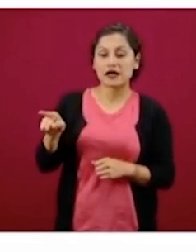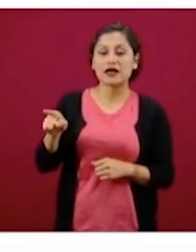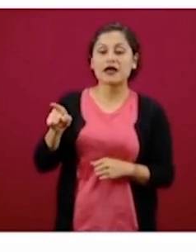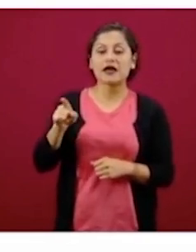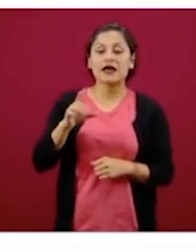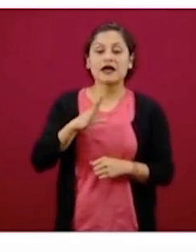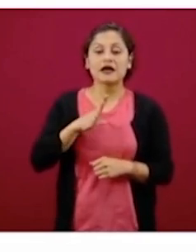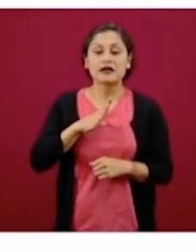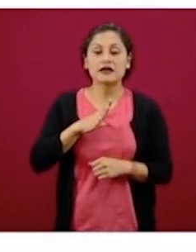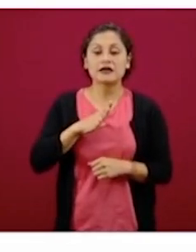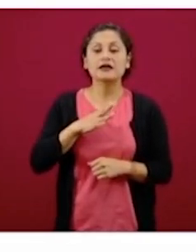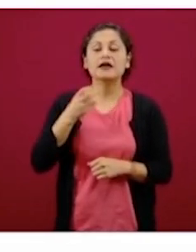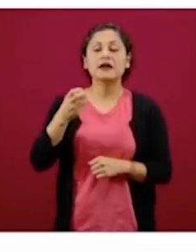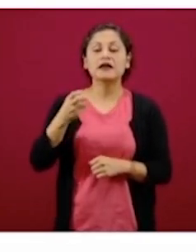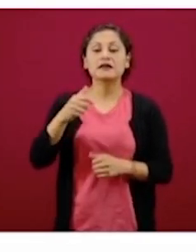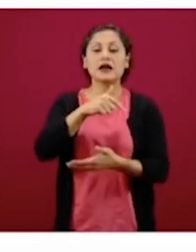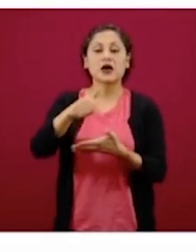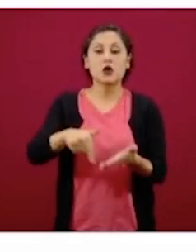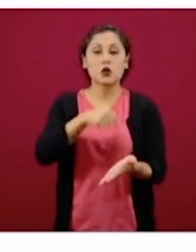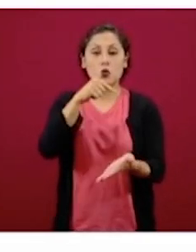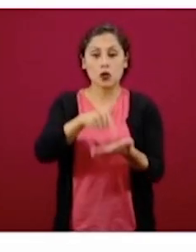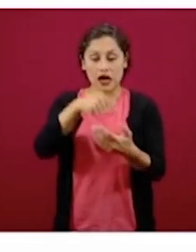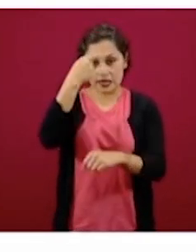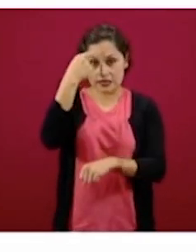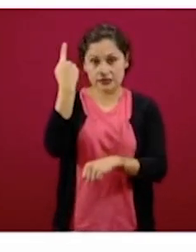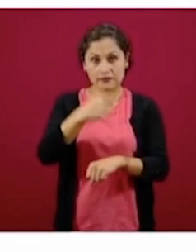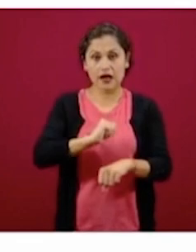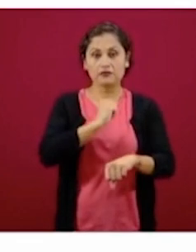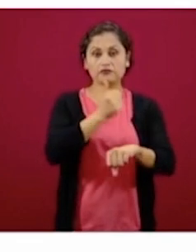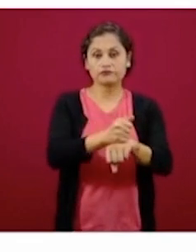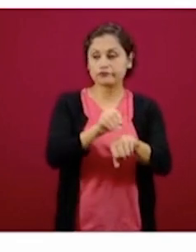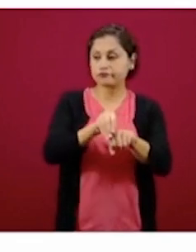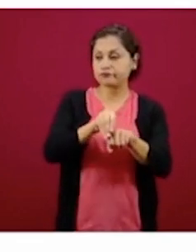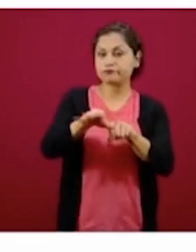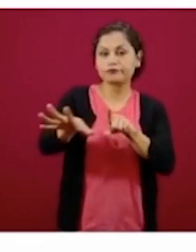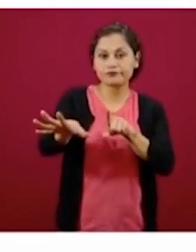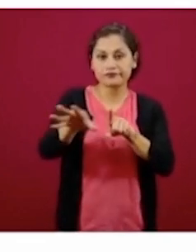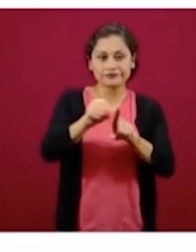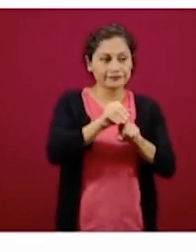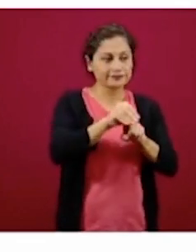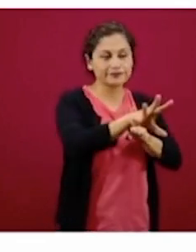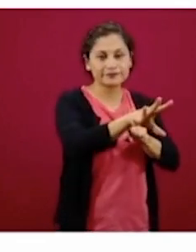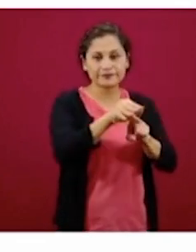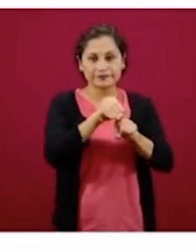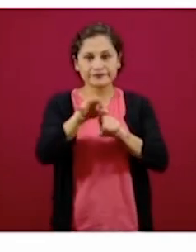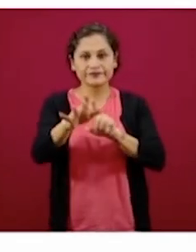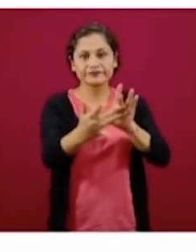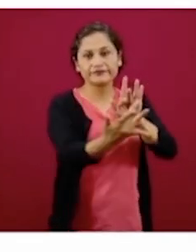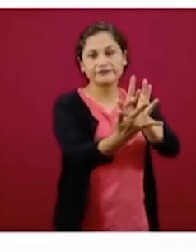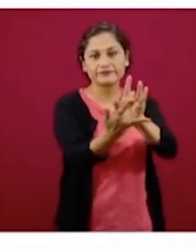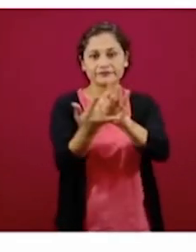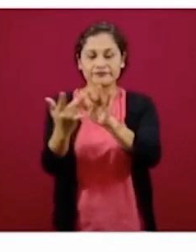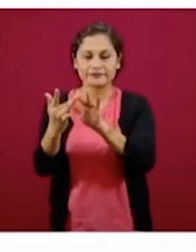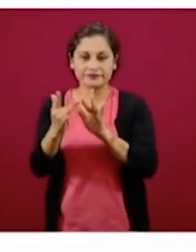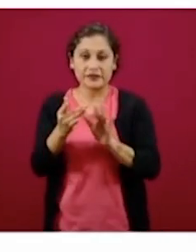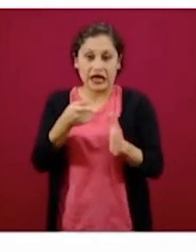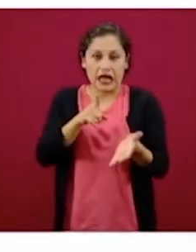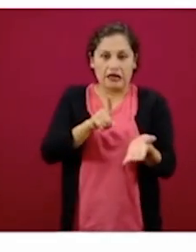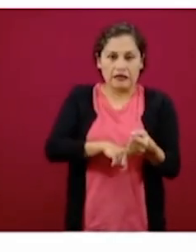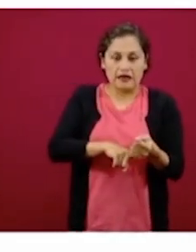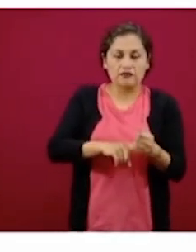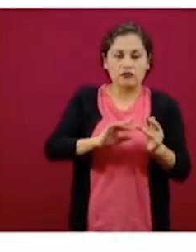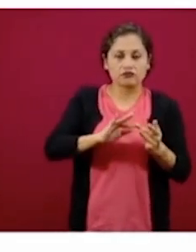que son básicamente puntos de interconexión, que permiten conectar, digamos, hacia afuera de la red,